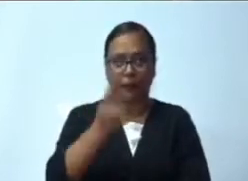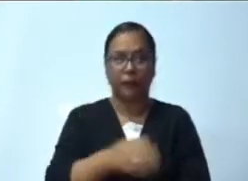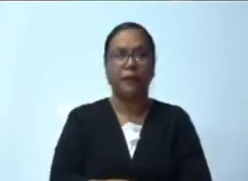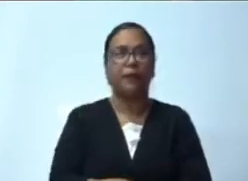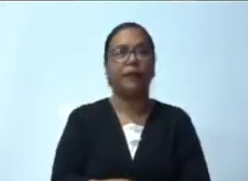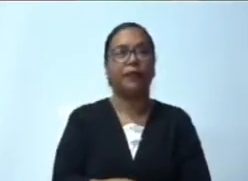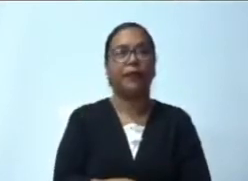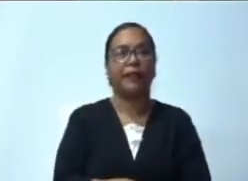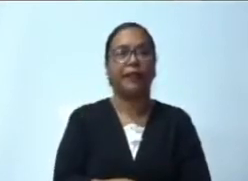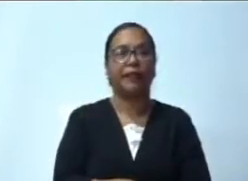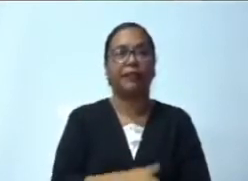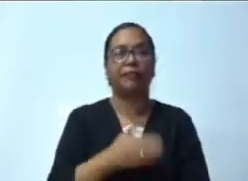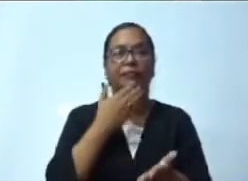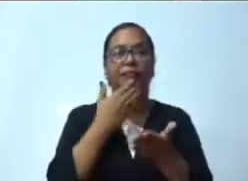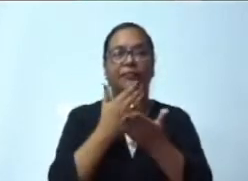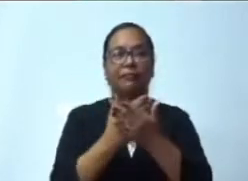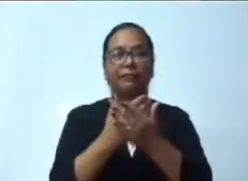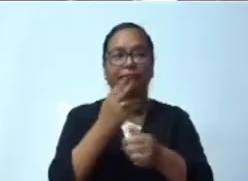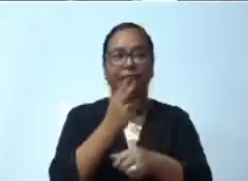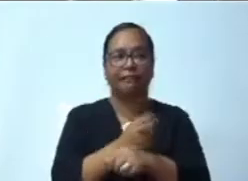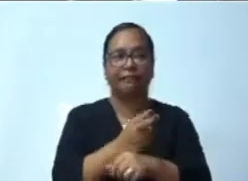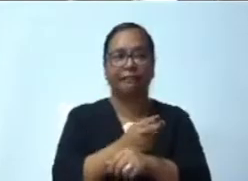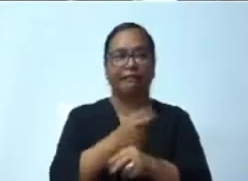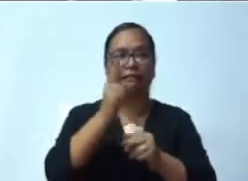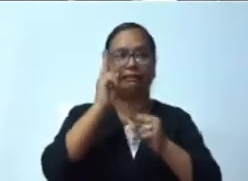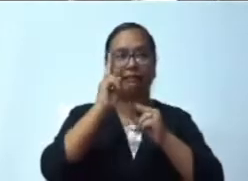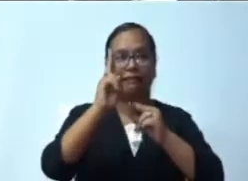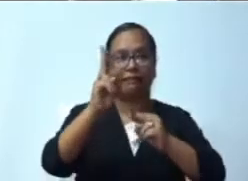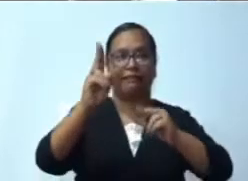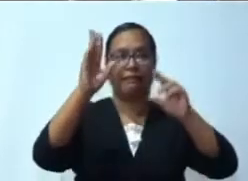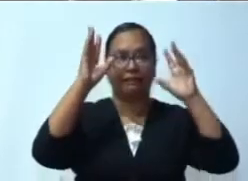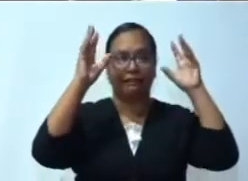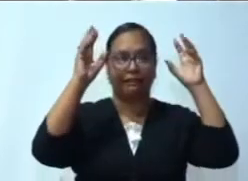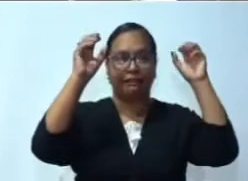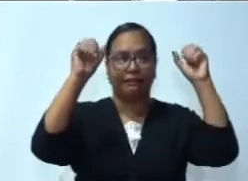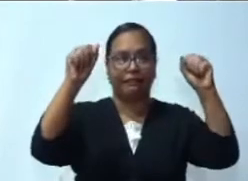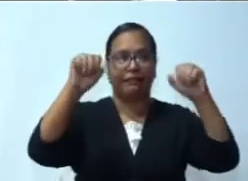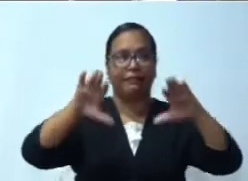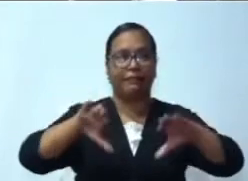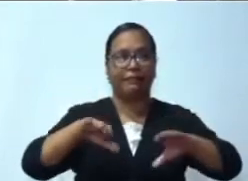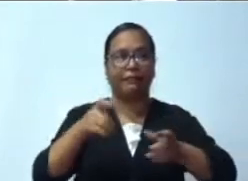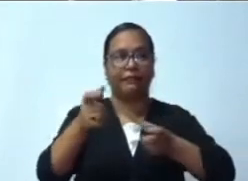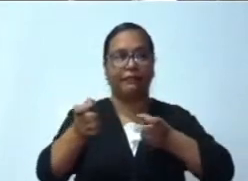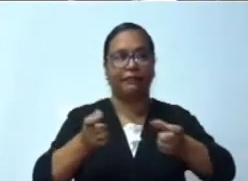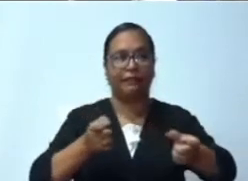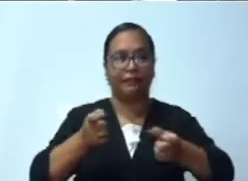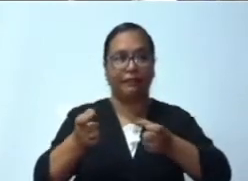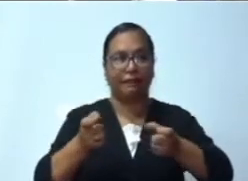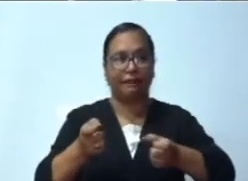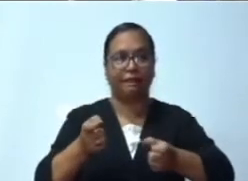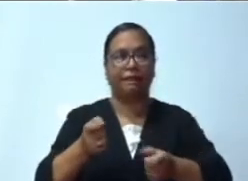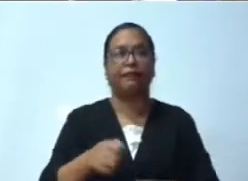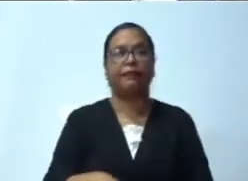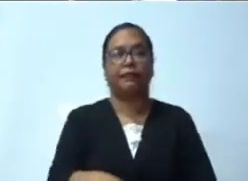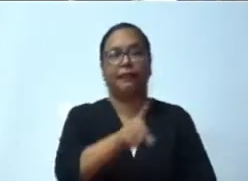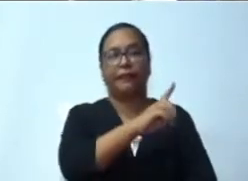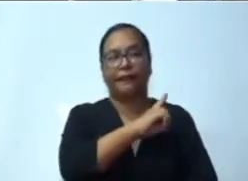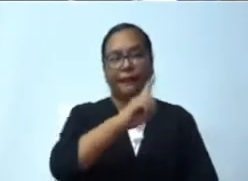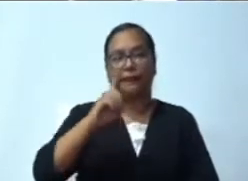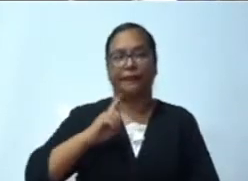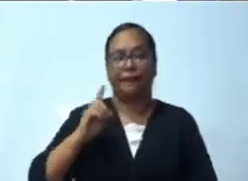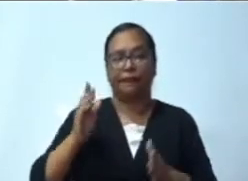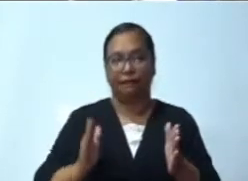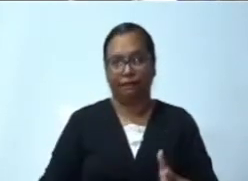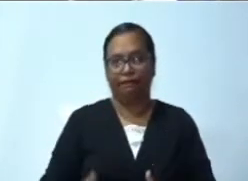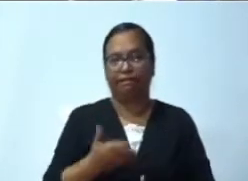Muy buenas tardes, honorable presidente, bufete directivo, diputados y diputados